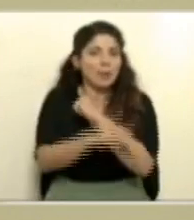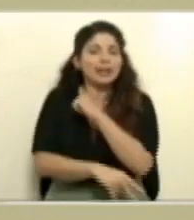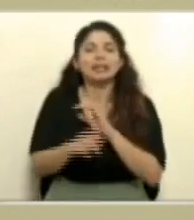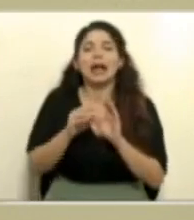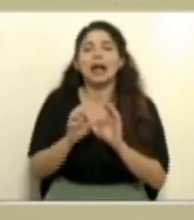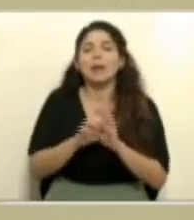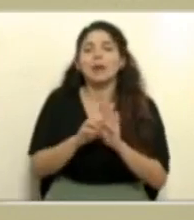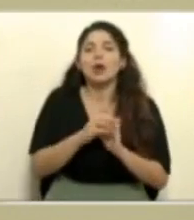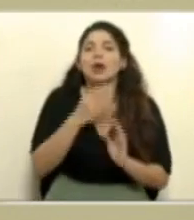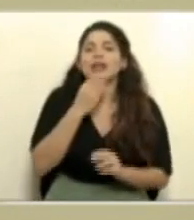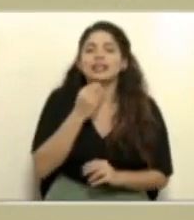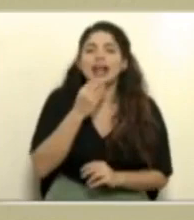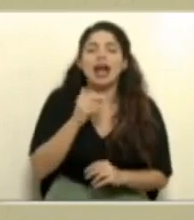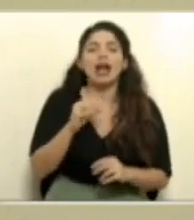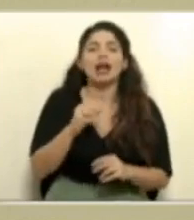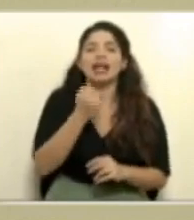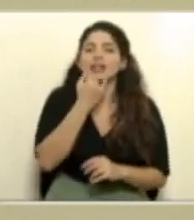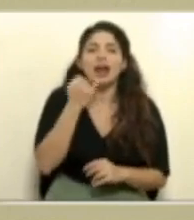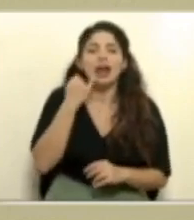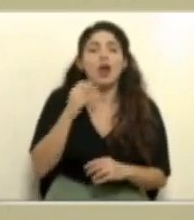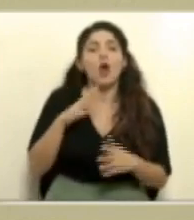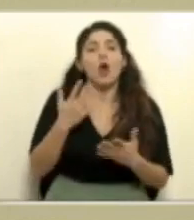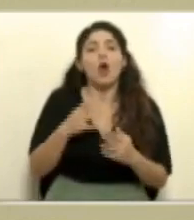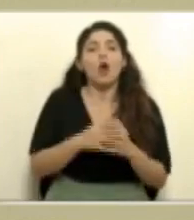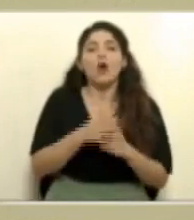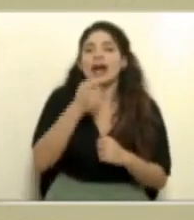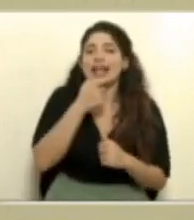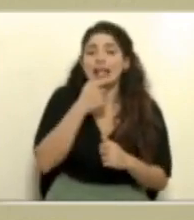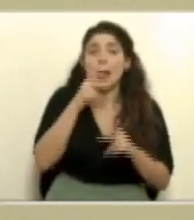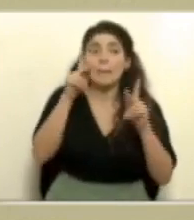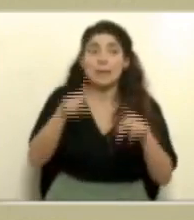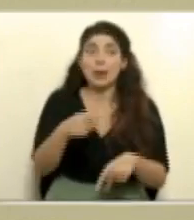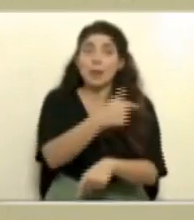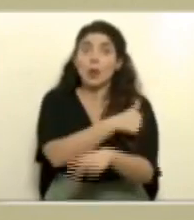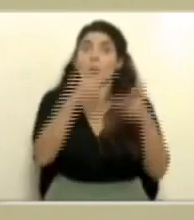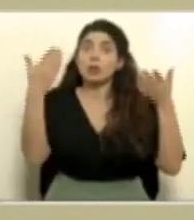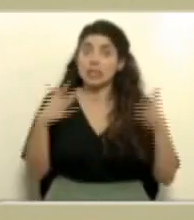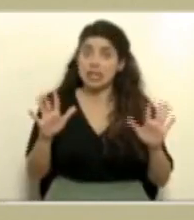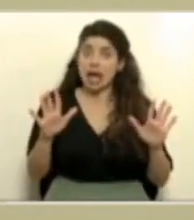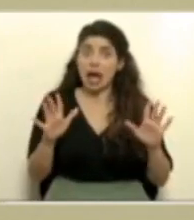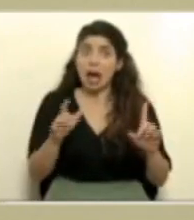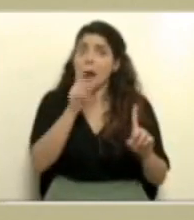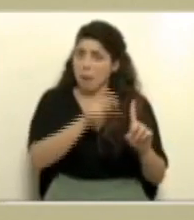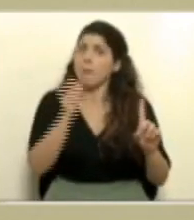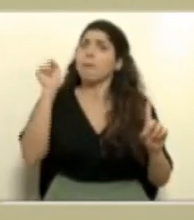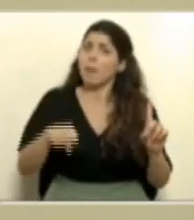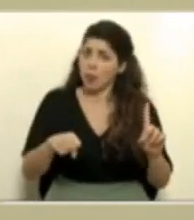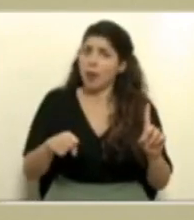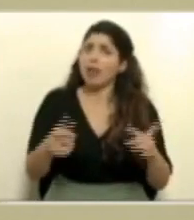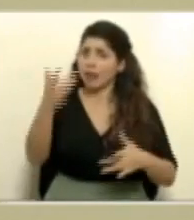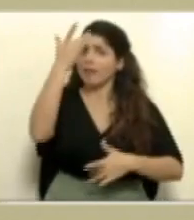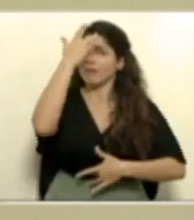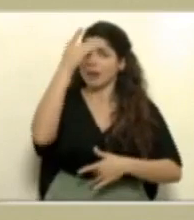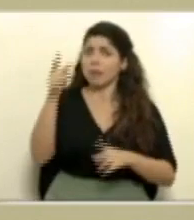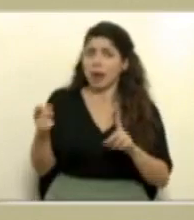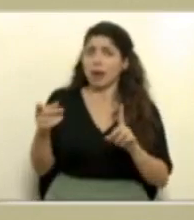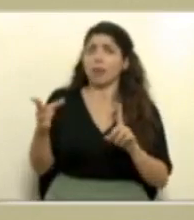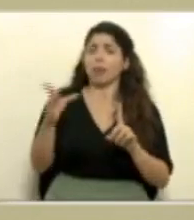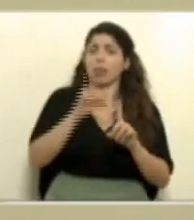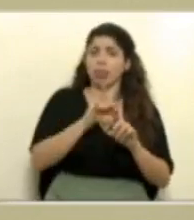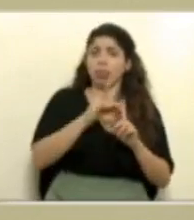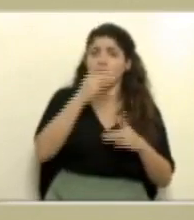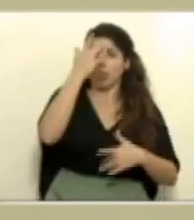Israel y Reino Unido, que también sabemos, personas incluso que están vacunadas pueden tener o ser infectados con esta variante.